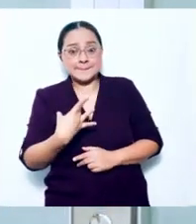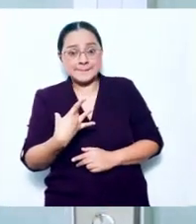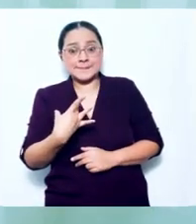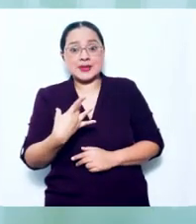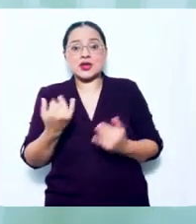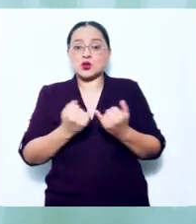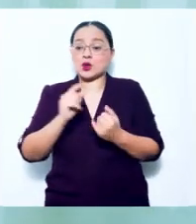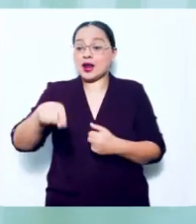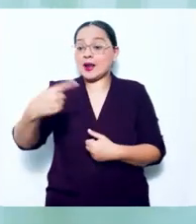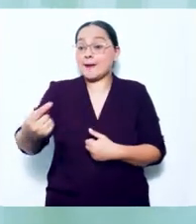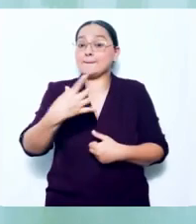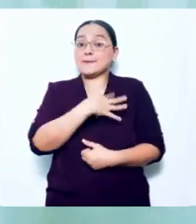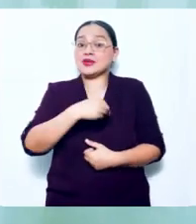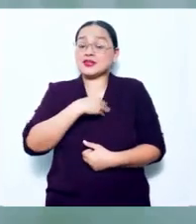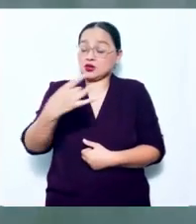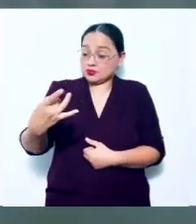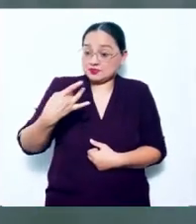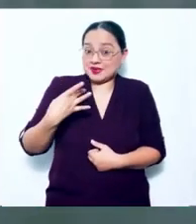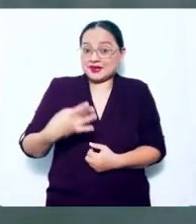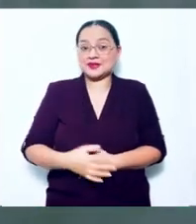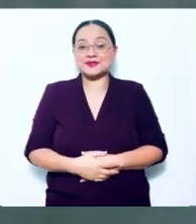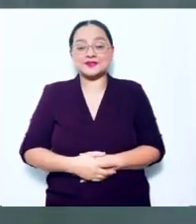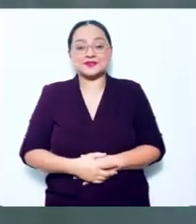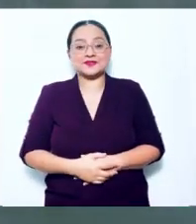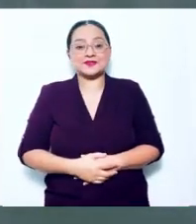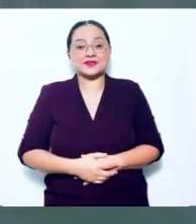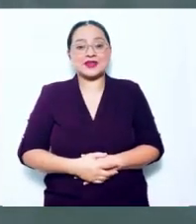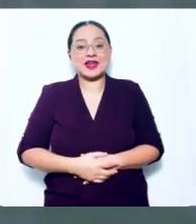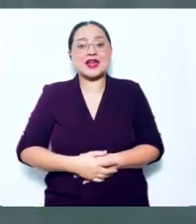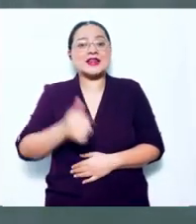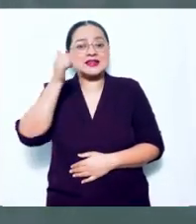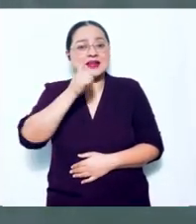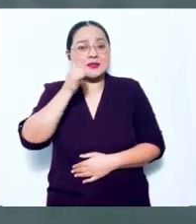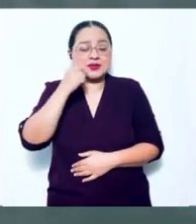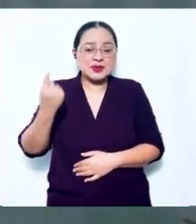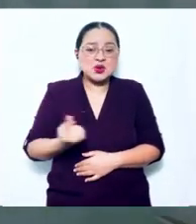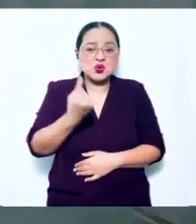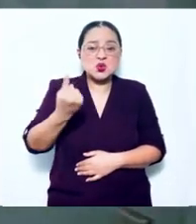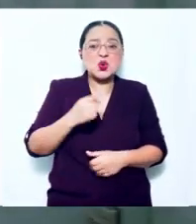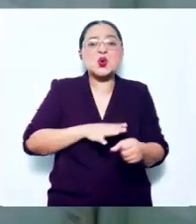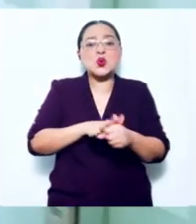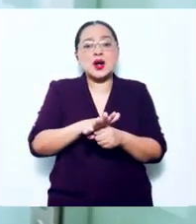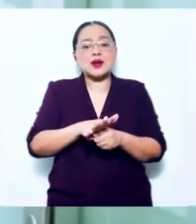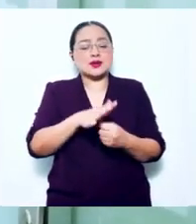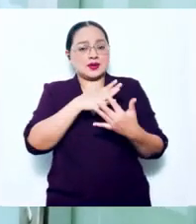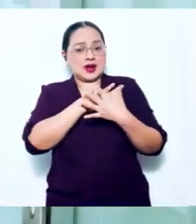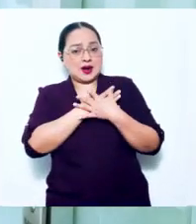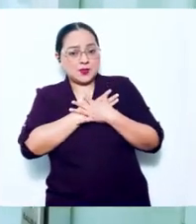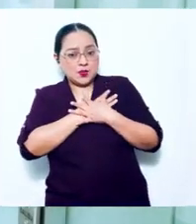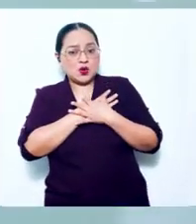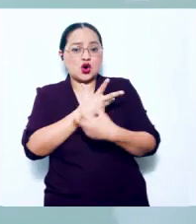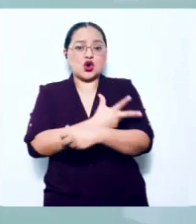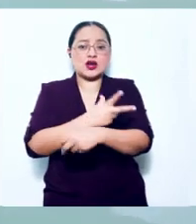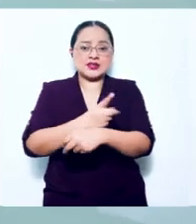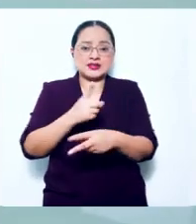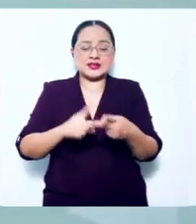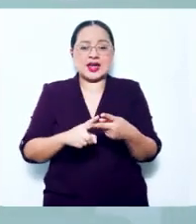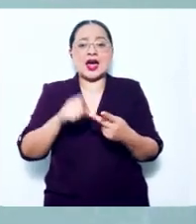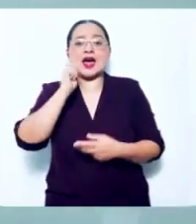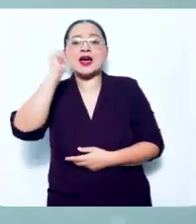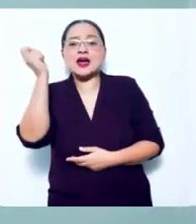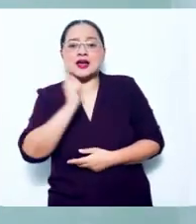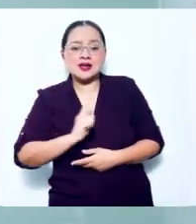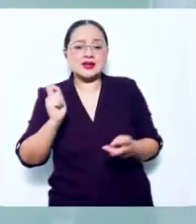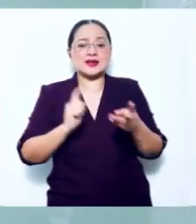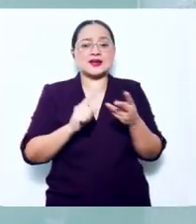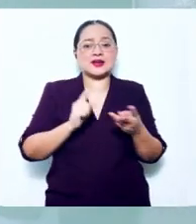mi madre, incluso mis hijos. ¿Qué debería durar para siempre? El amor, la honestidad,